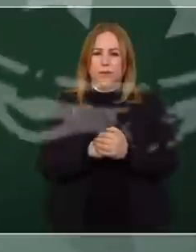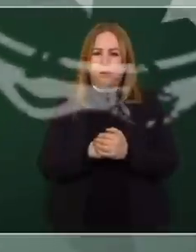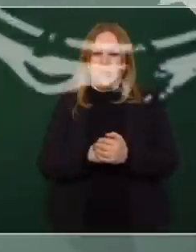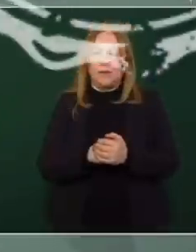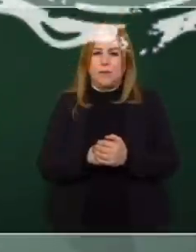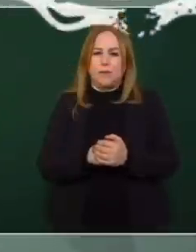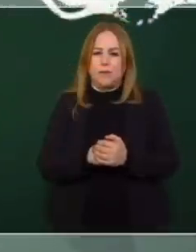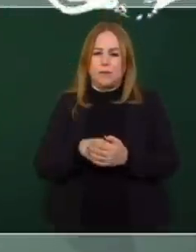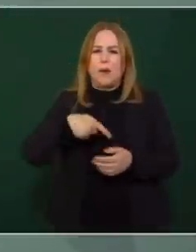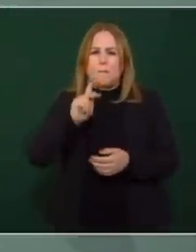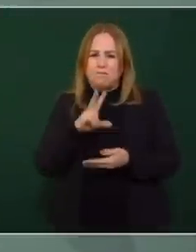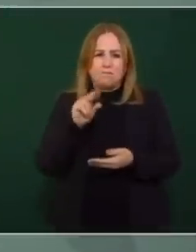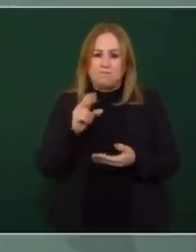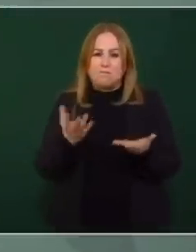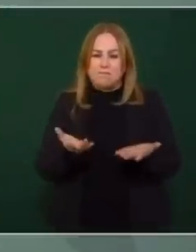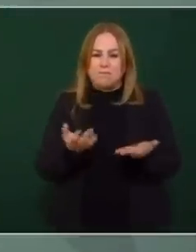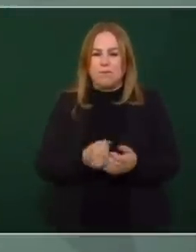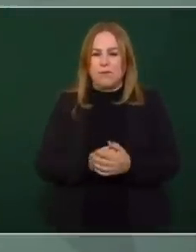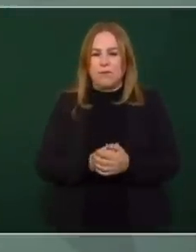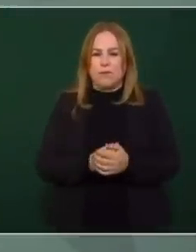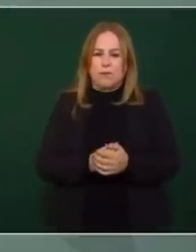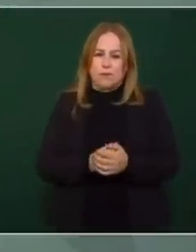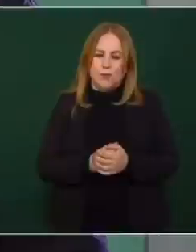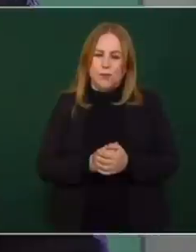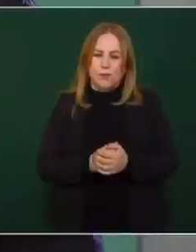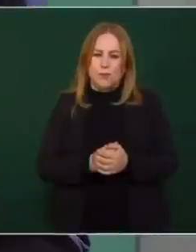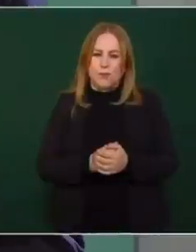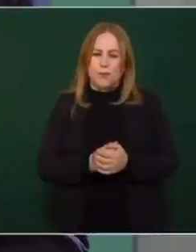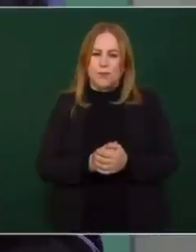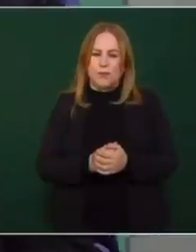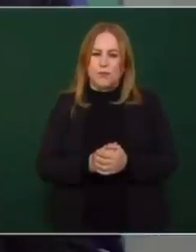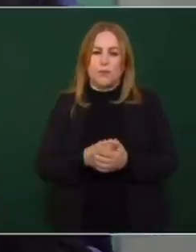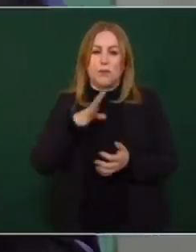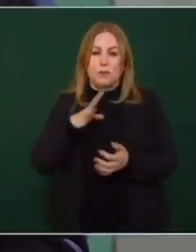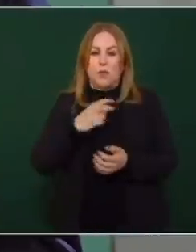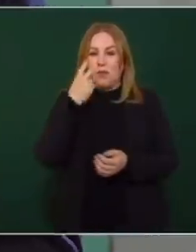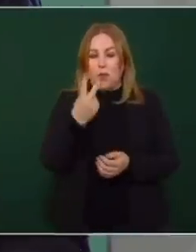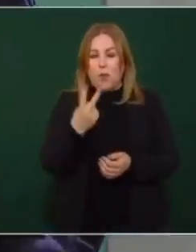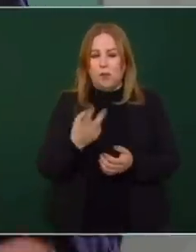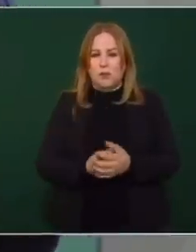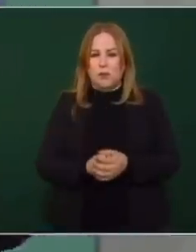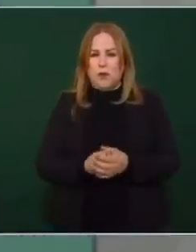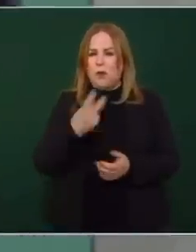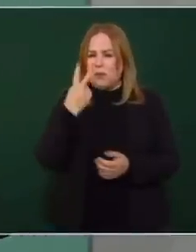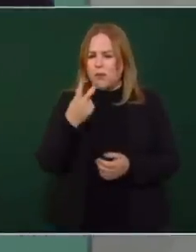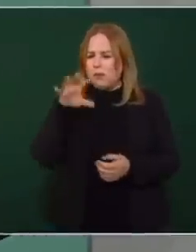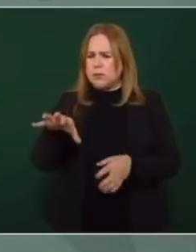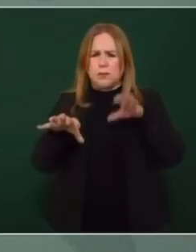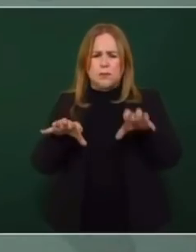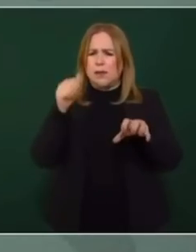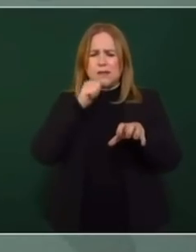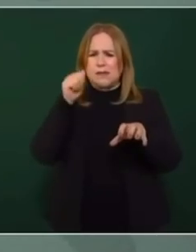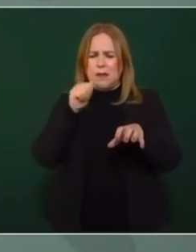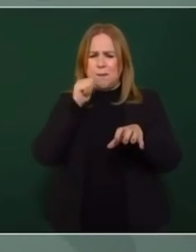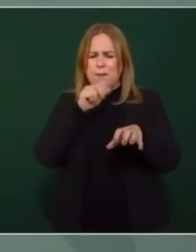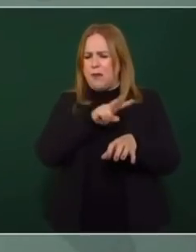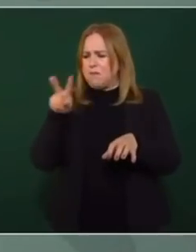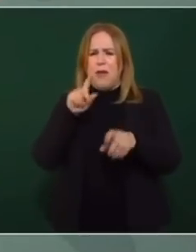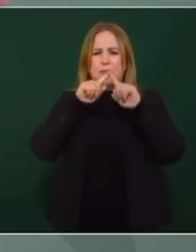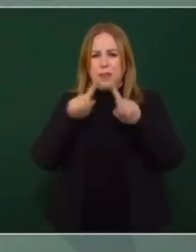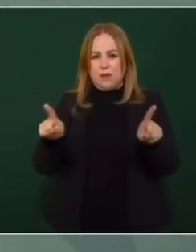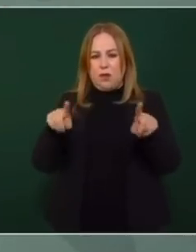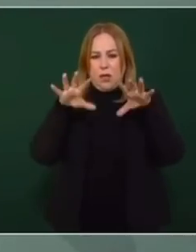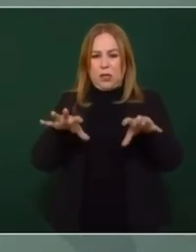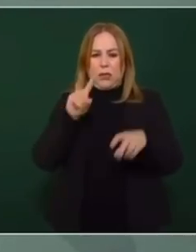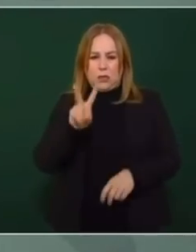Y ahora se está quedando de manifiesto de que son dos posturas, como ha sido la historia de México siempre, y hasta